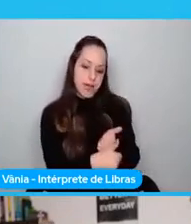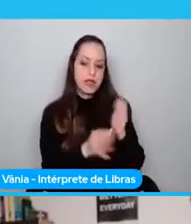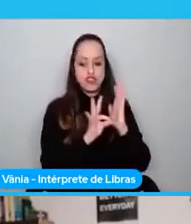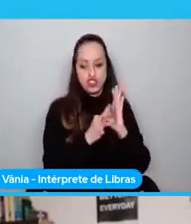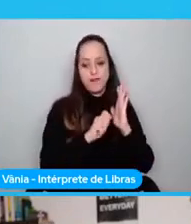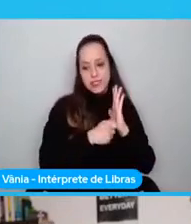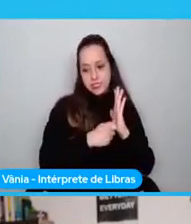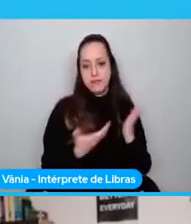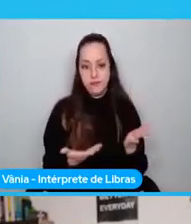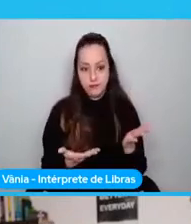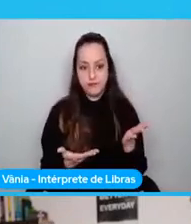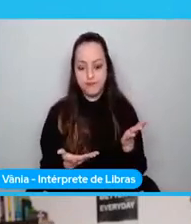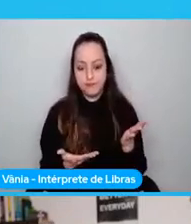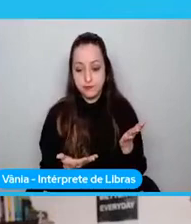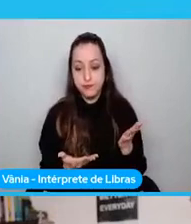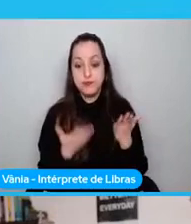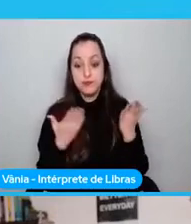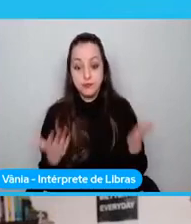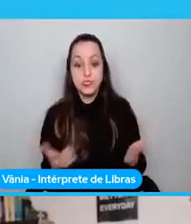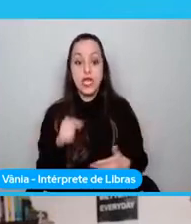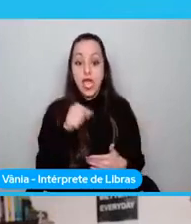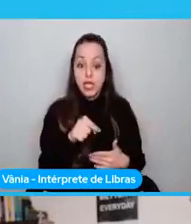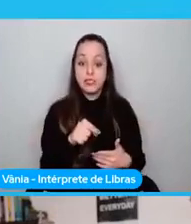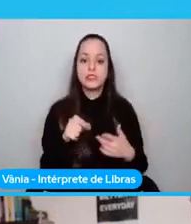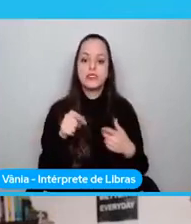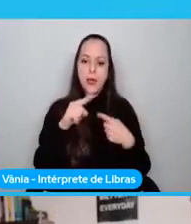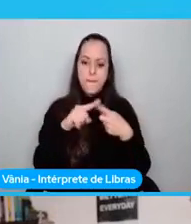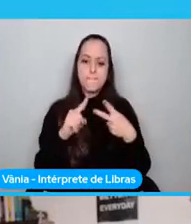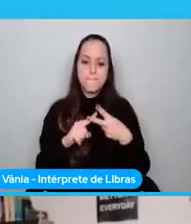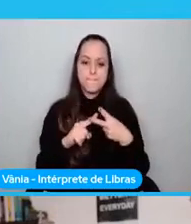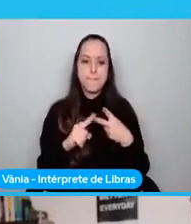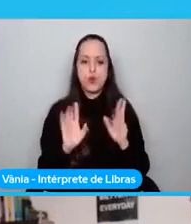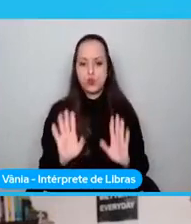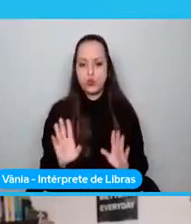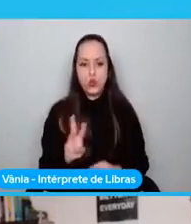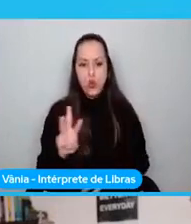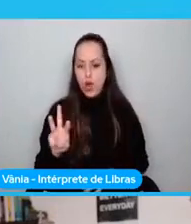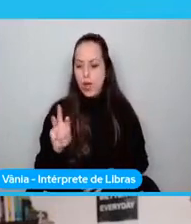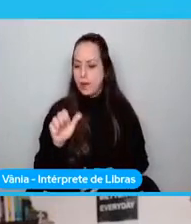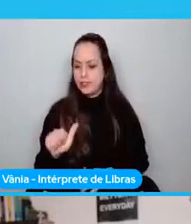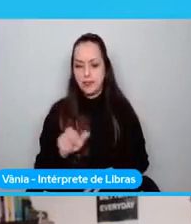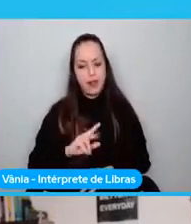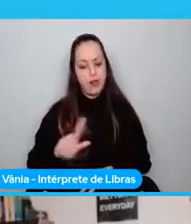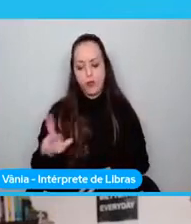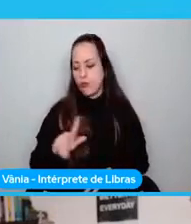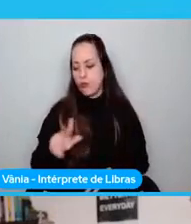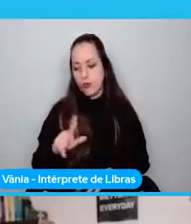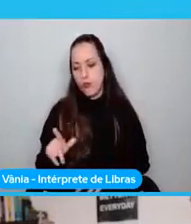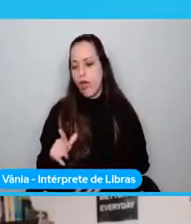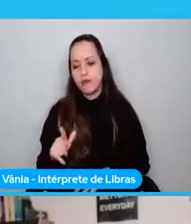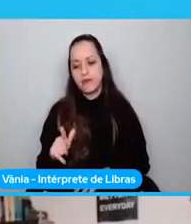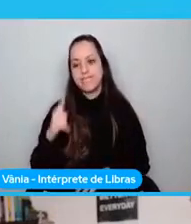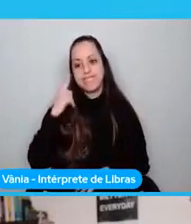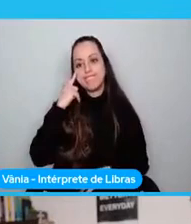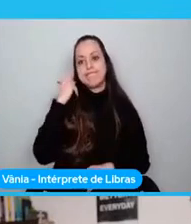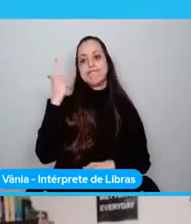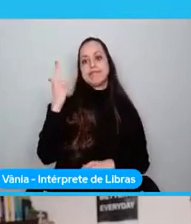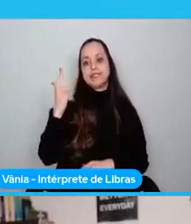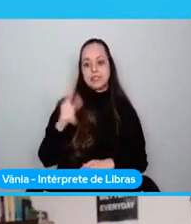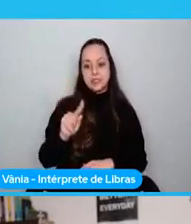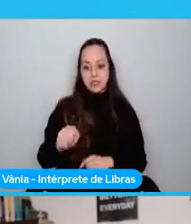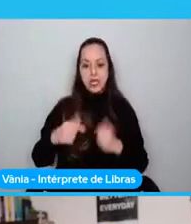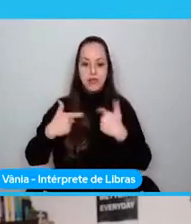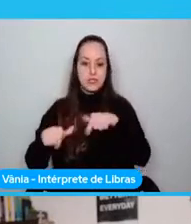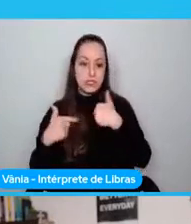Entonces, esos dos puntos, quería aclararlo, no es WebAssembly, no viene, no está pensado, es performance, está,